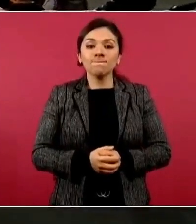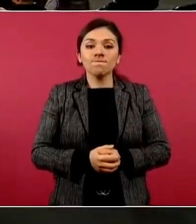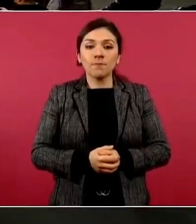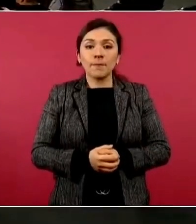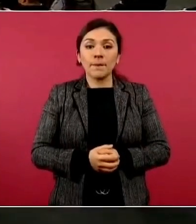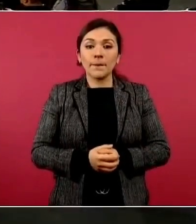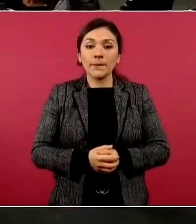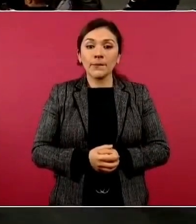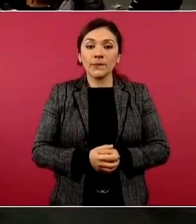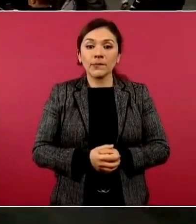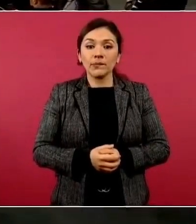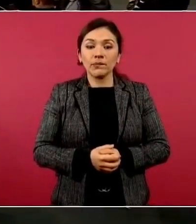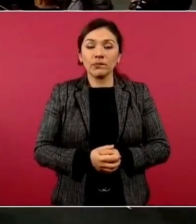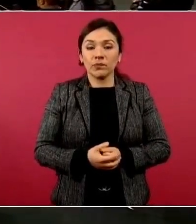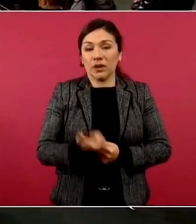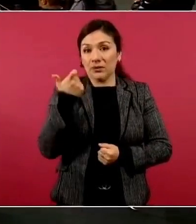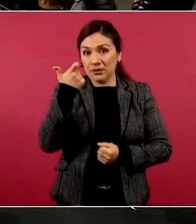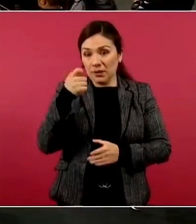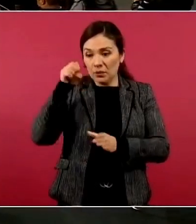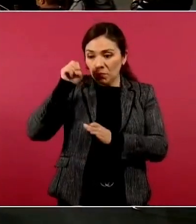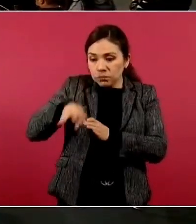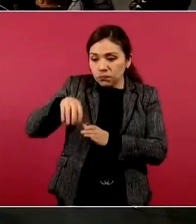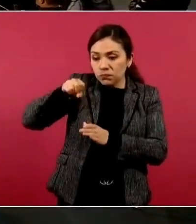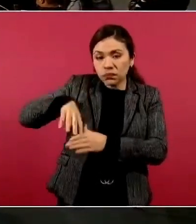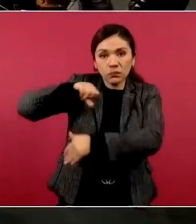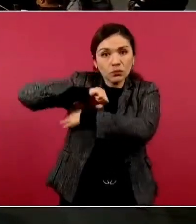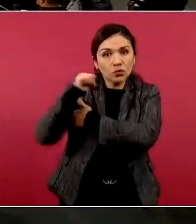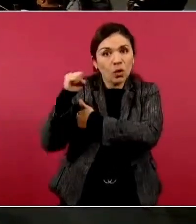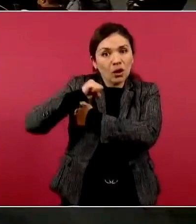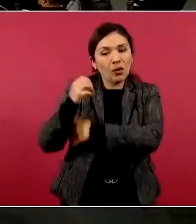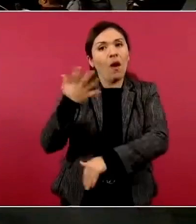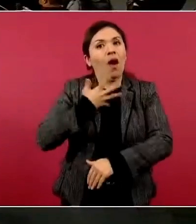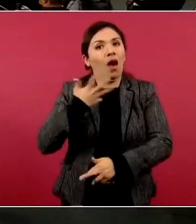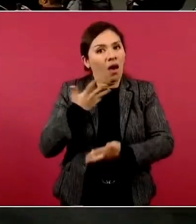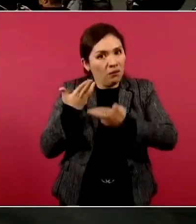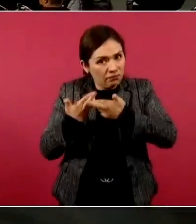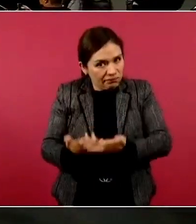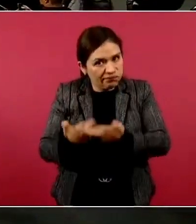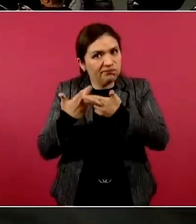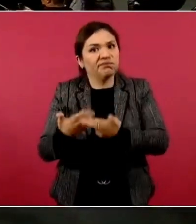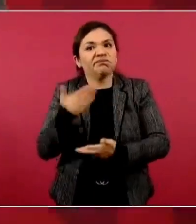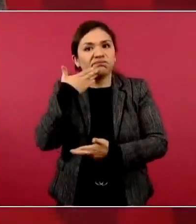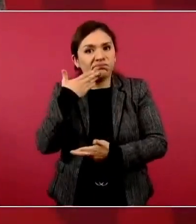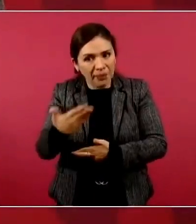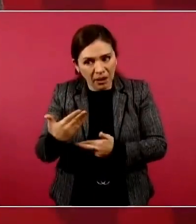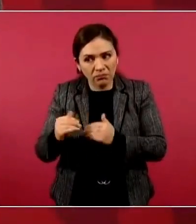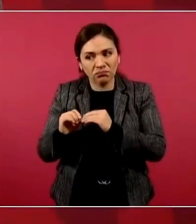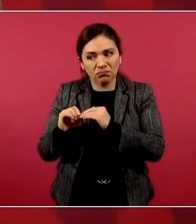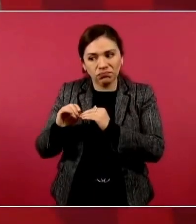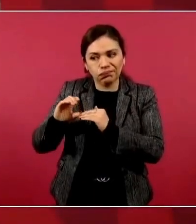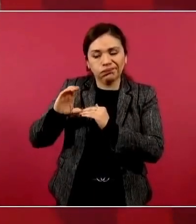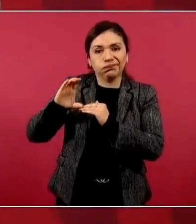Las reservas están también muy altas, han crecido,